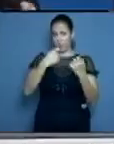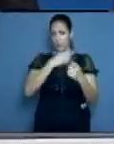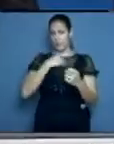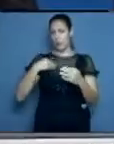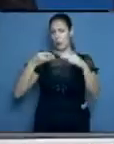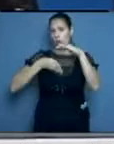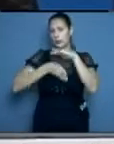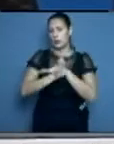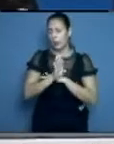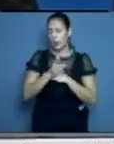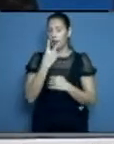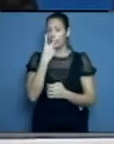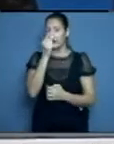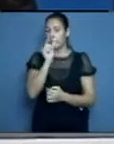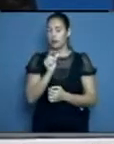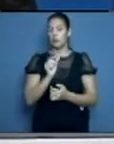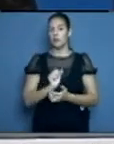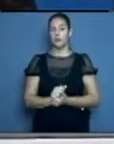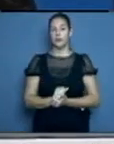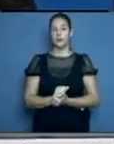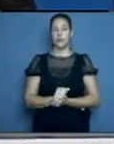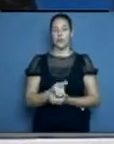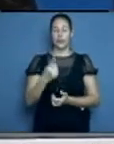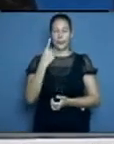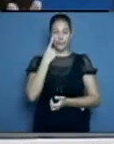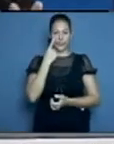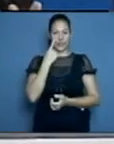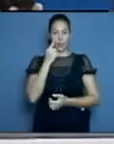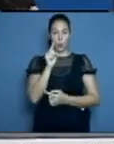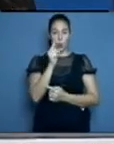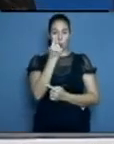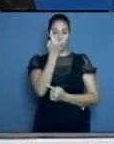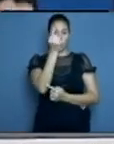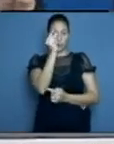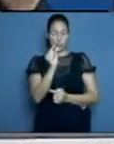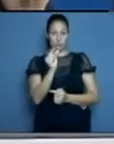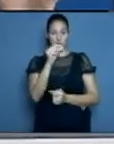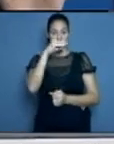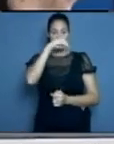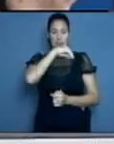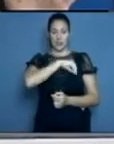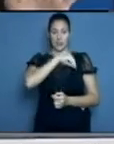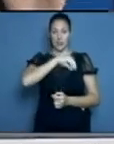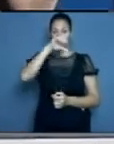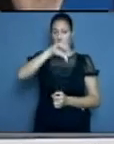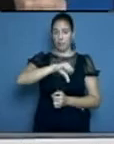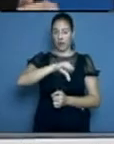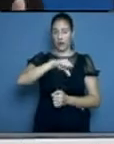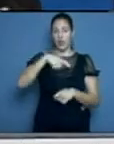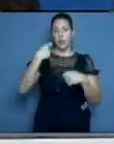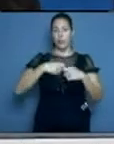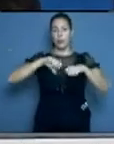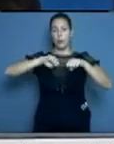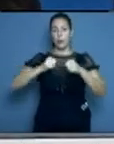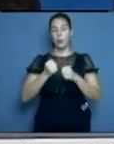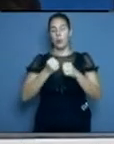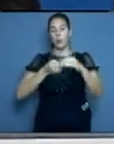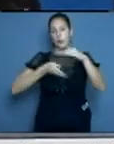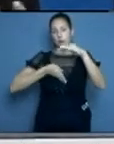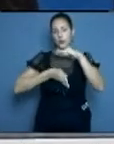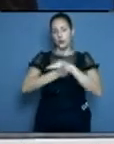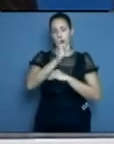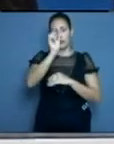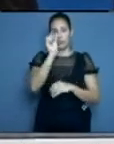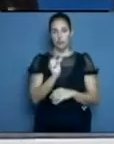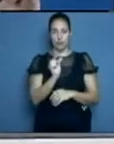Un paciente con una que se siente mal es la obligación del médico, obviamente, examinarlo. Hacerle un interrogatorio